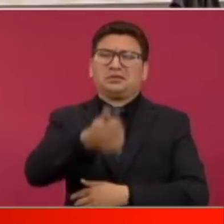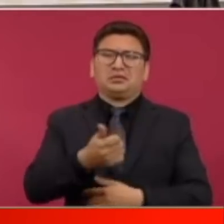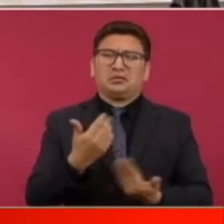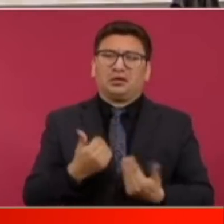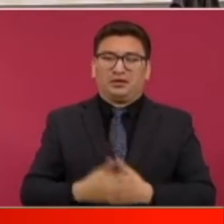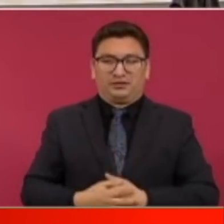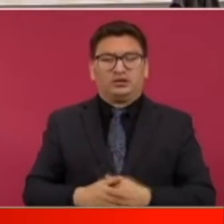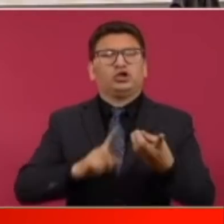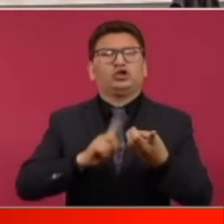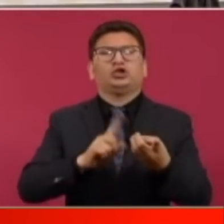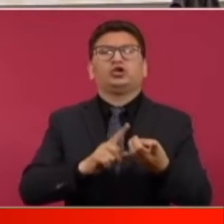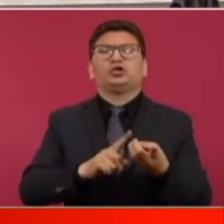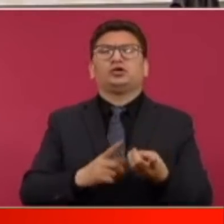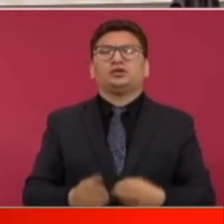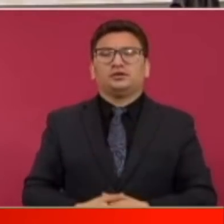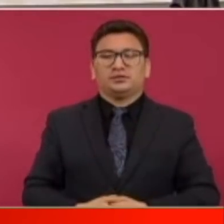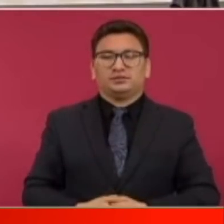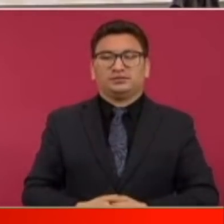¿dónde?